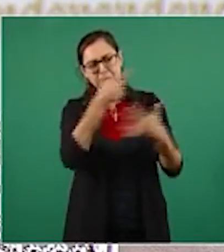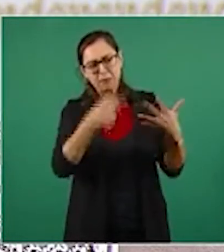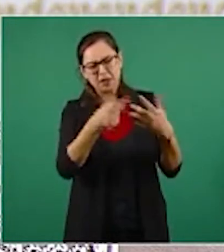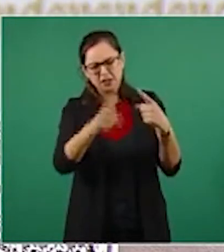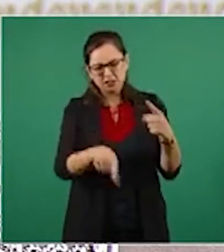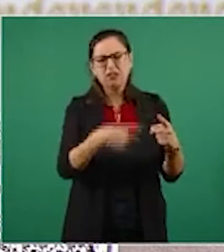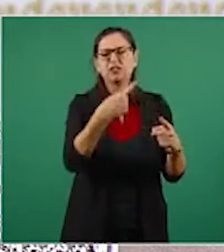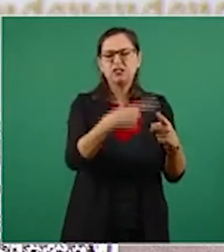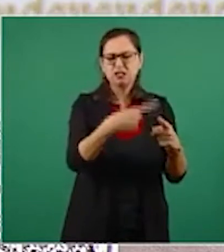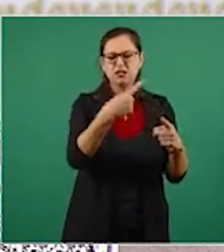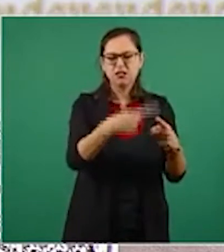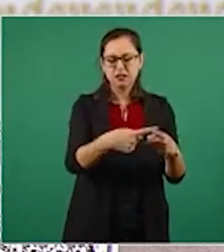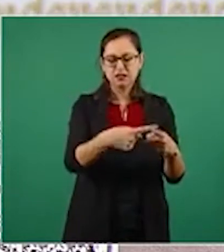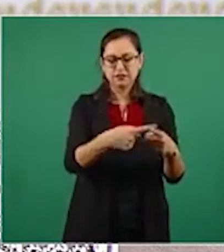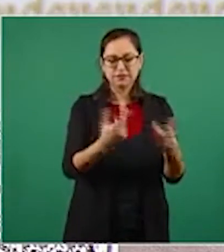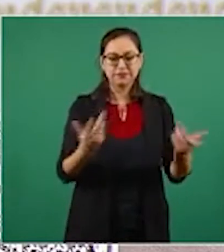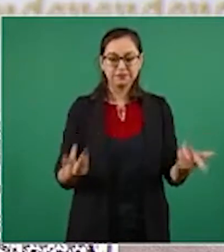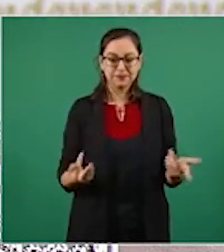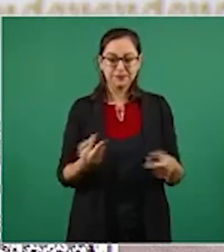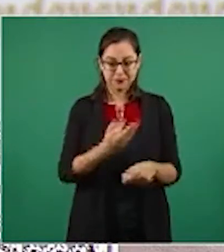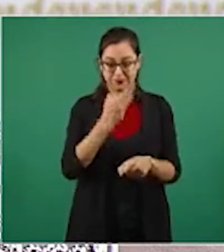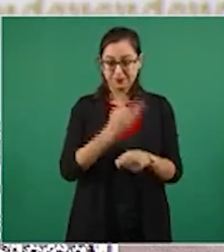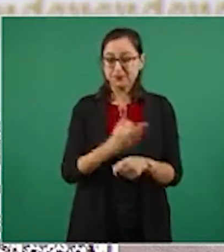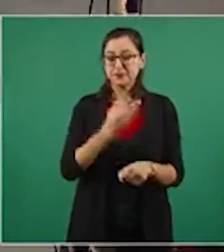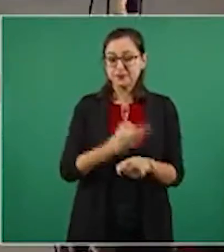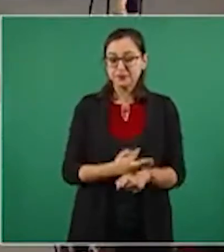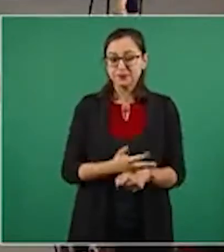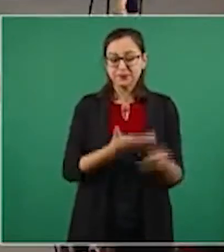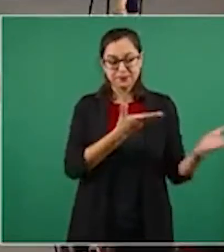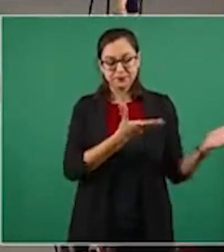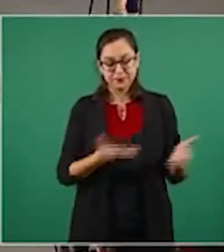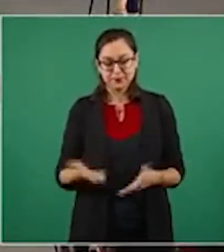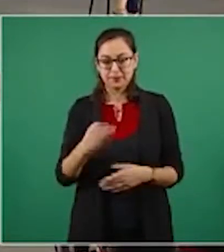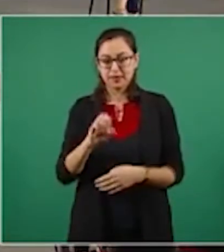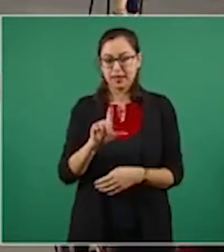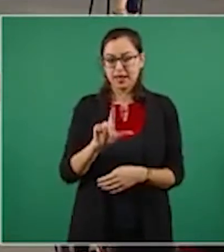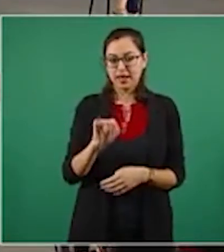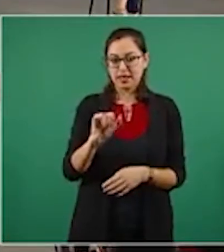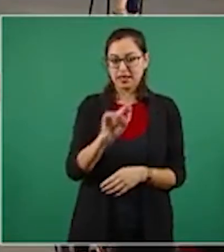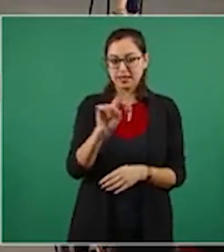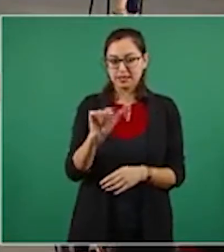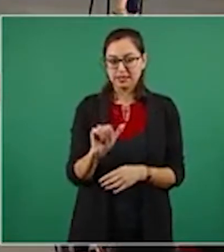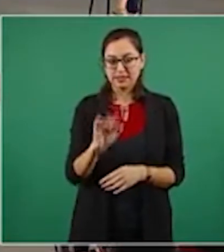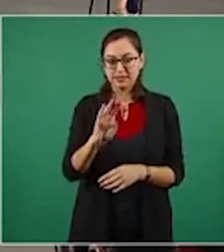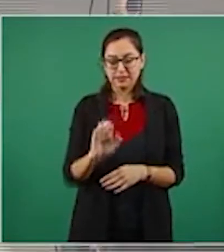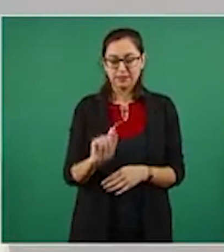Elizabeth nos va a informar sobre esto,